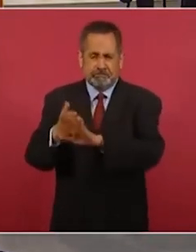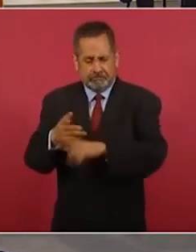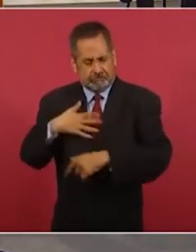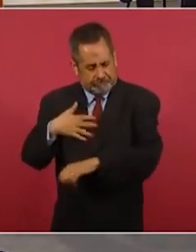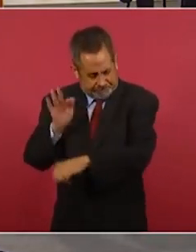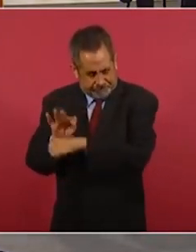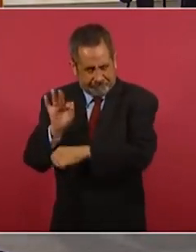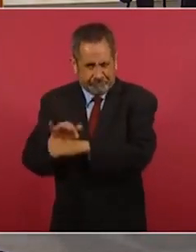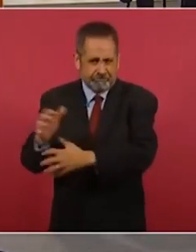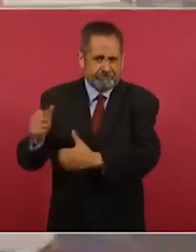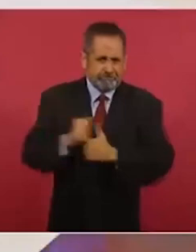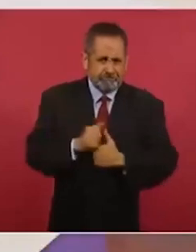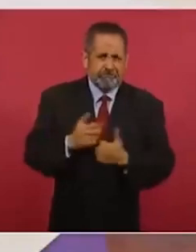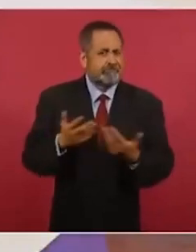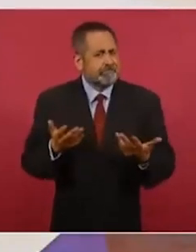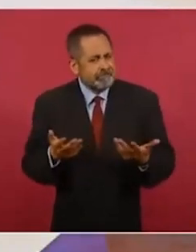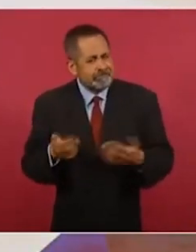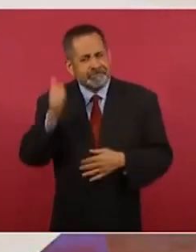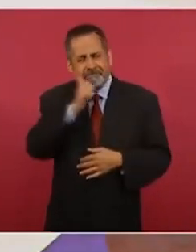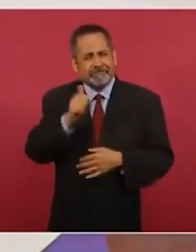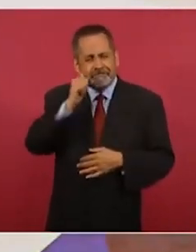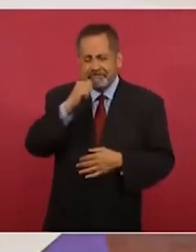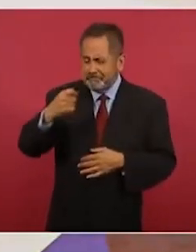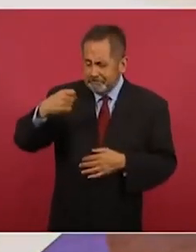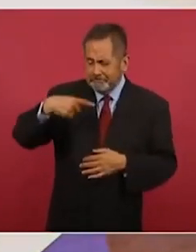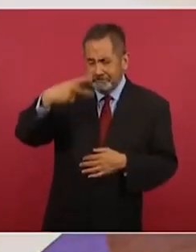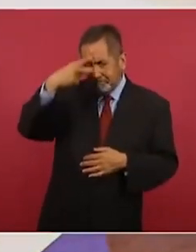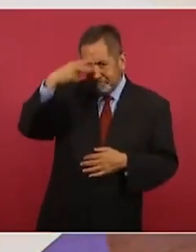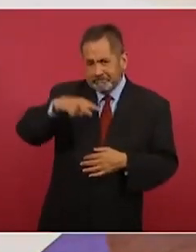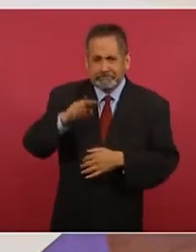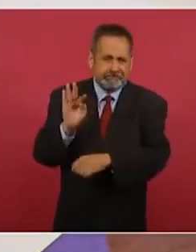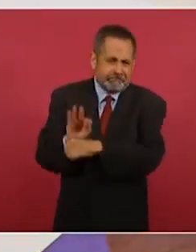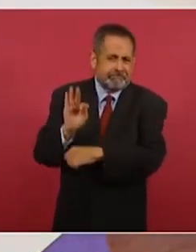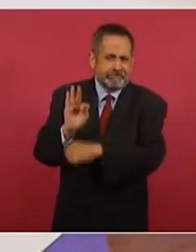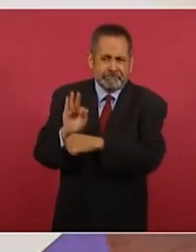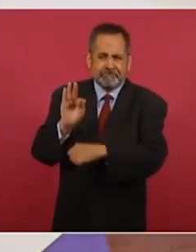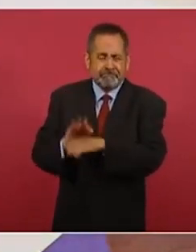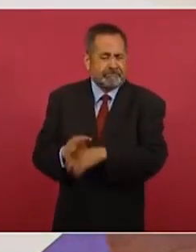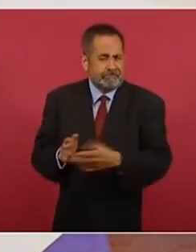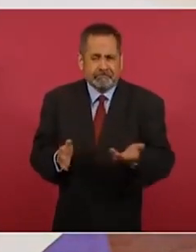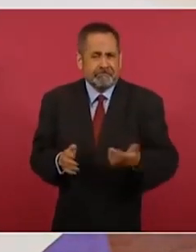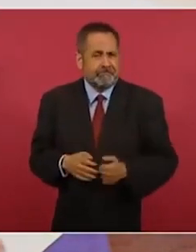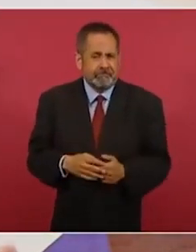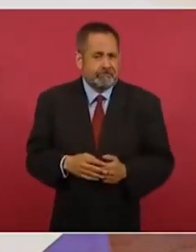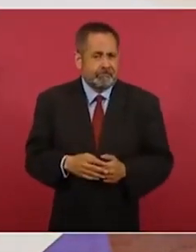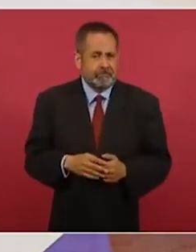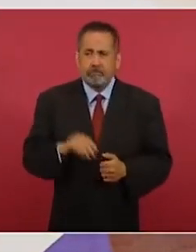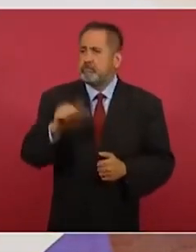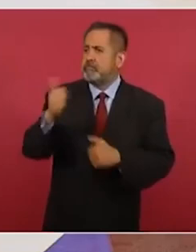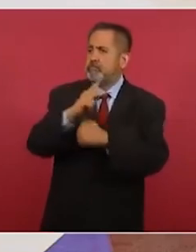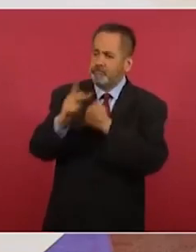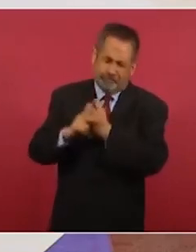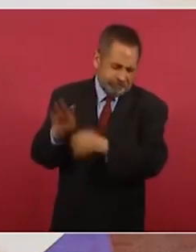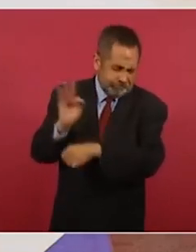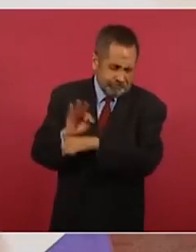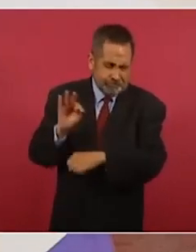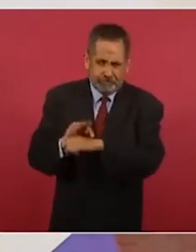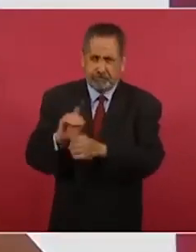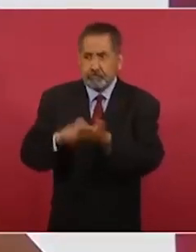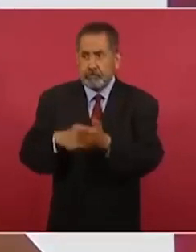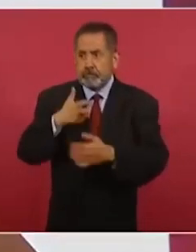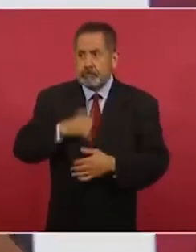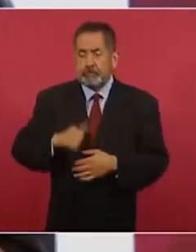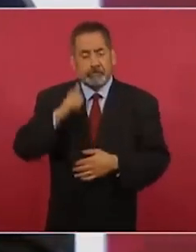siempre se ha